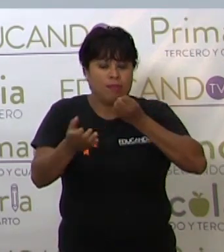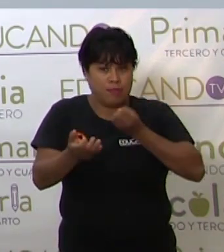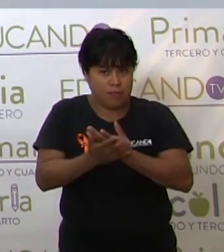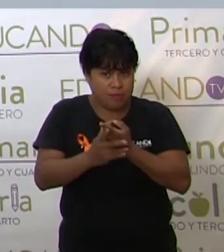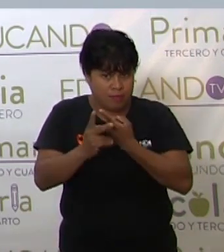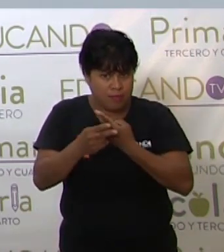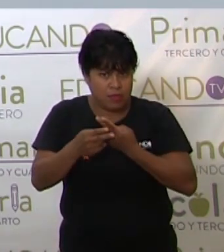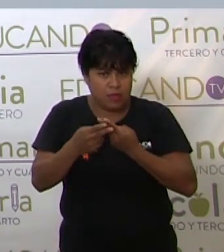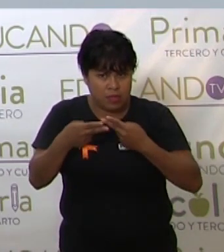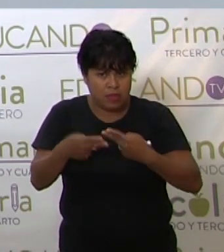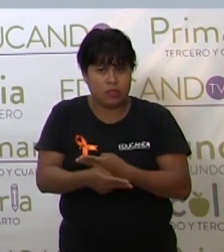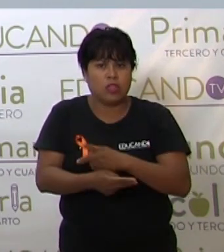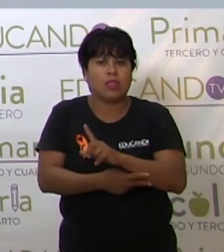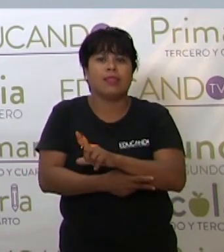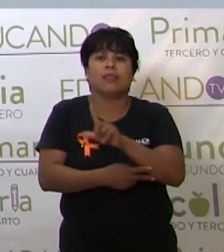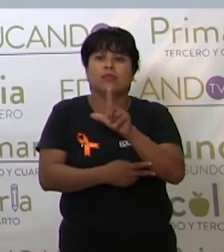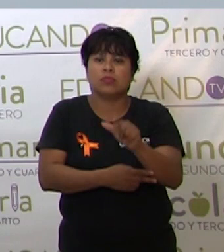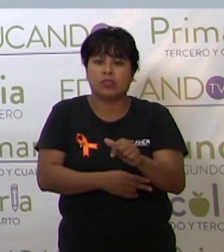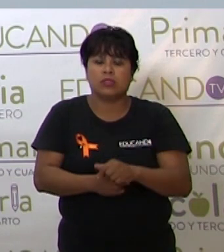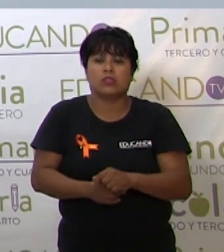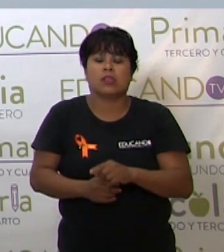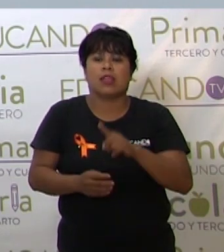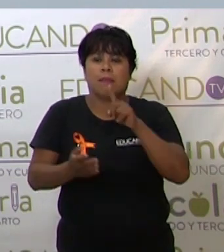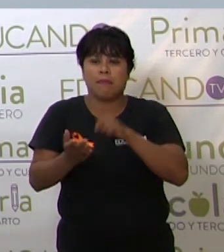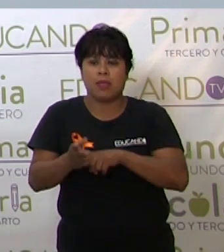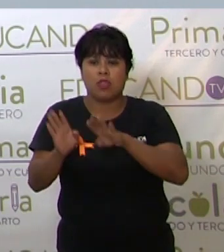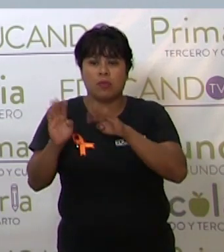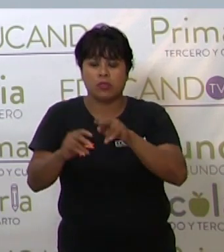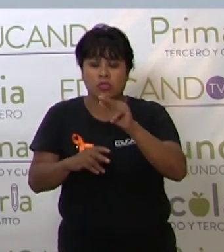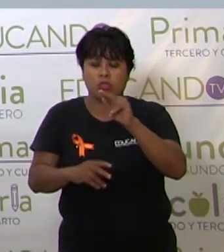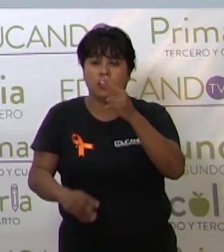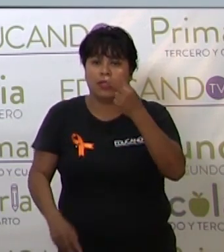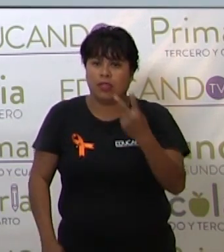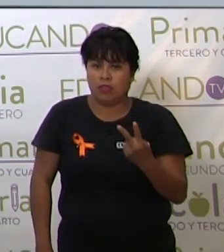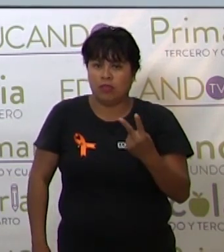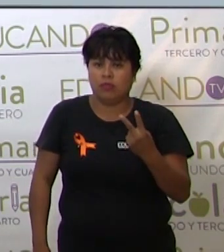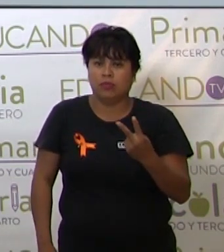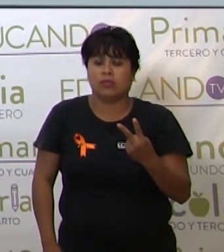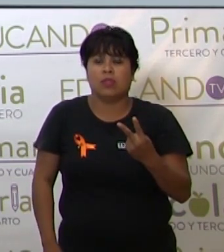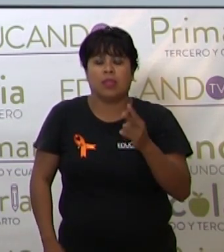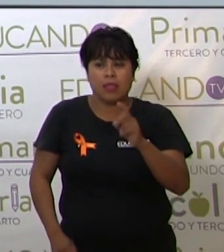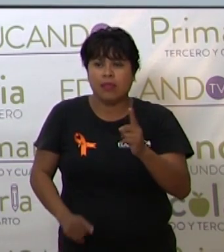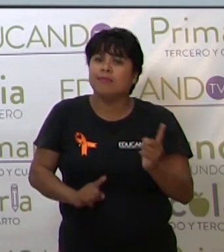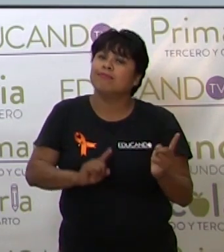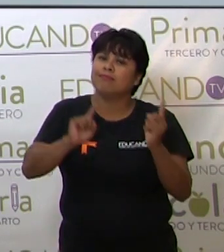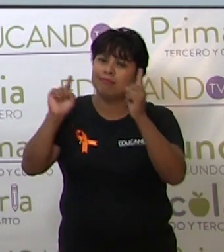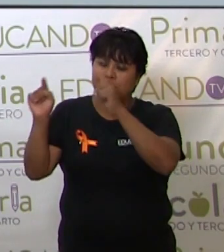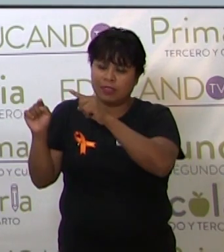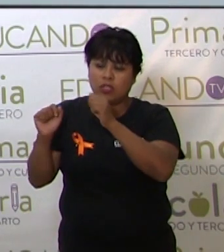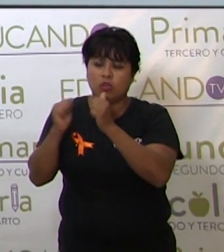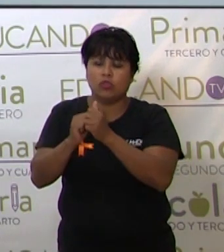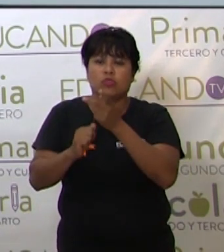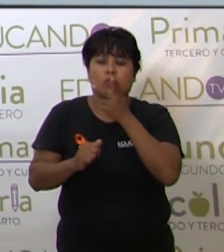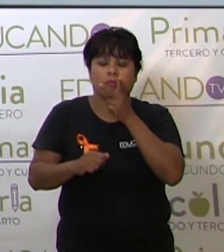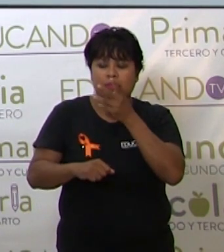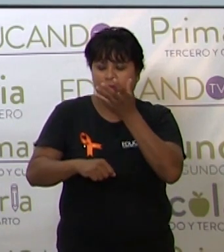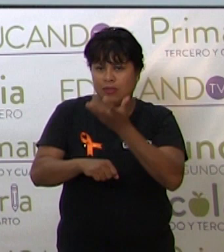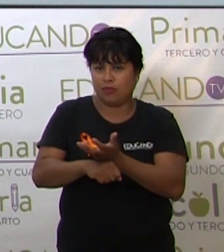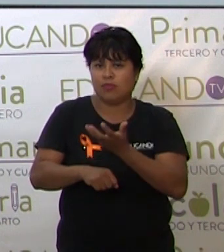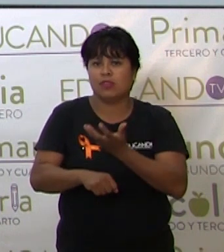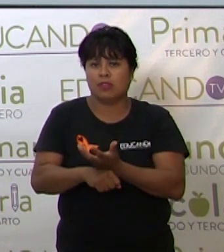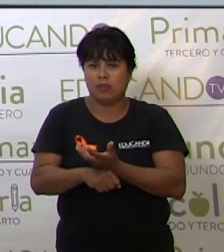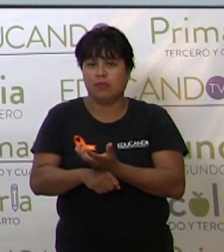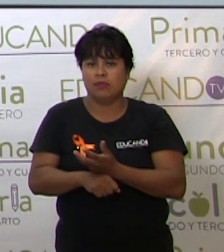Después, consideré que en 1982 se fue a radicar junto con su padre a Estados